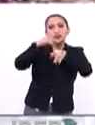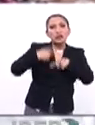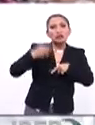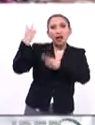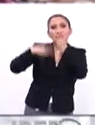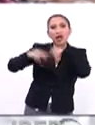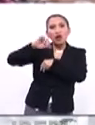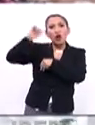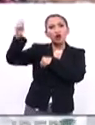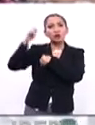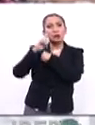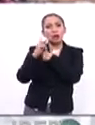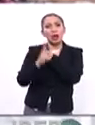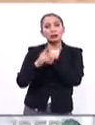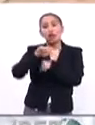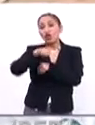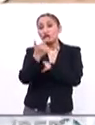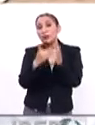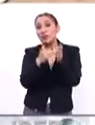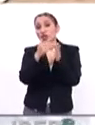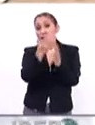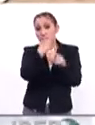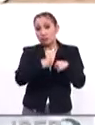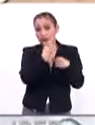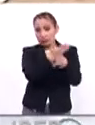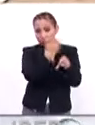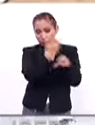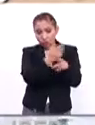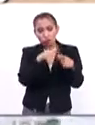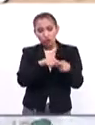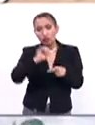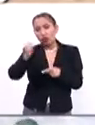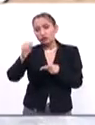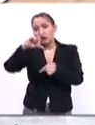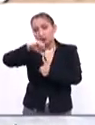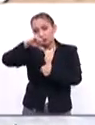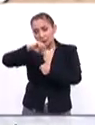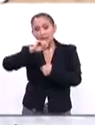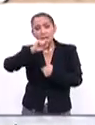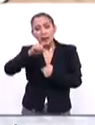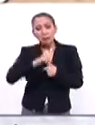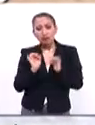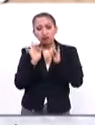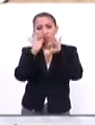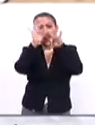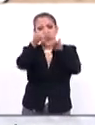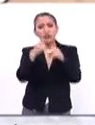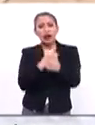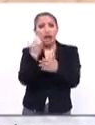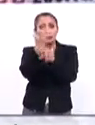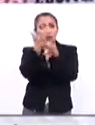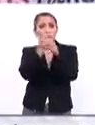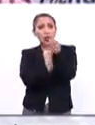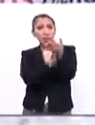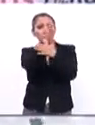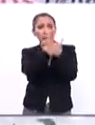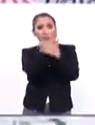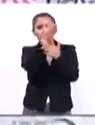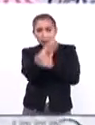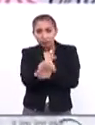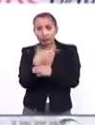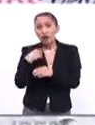ciudadanos fuera de la nación, 12 millones en Estados Unidos. También Centroamérica vive una migración masiva hacia la Unión Americana.